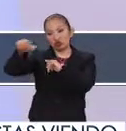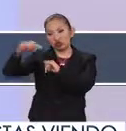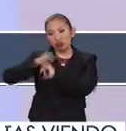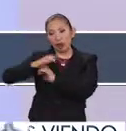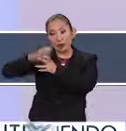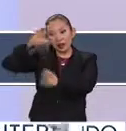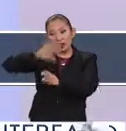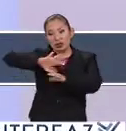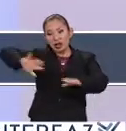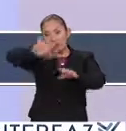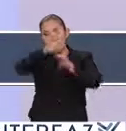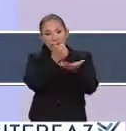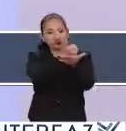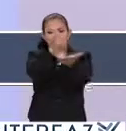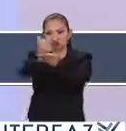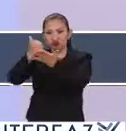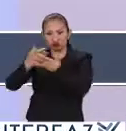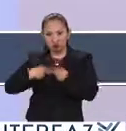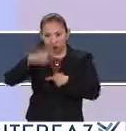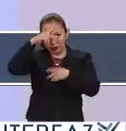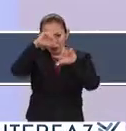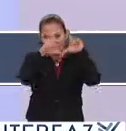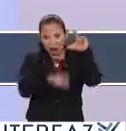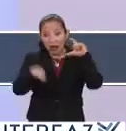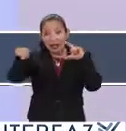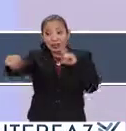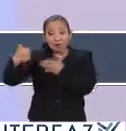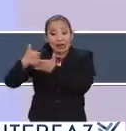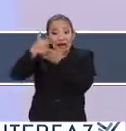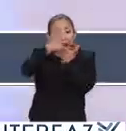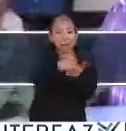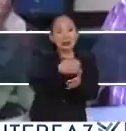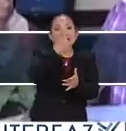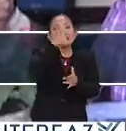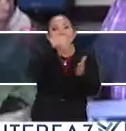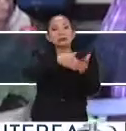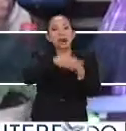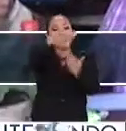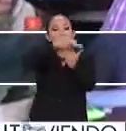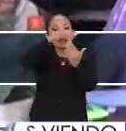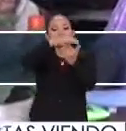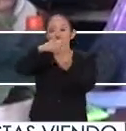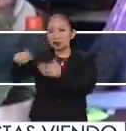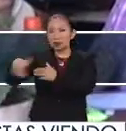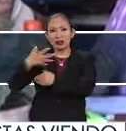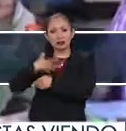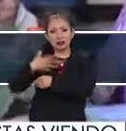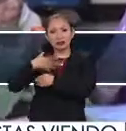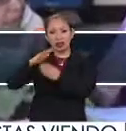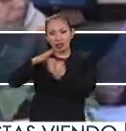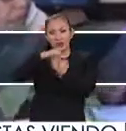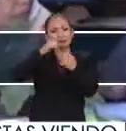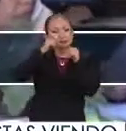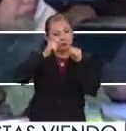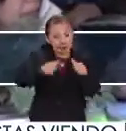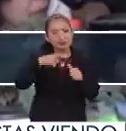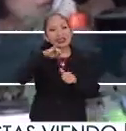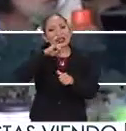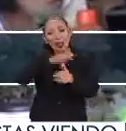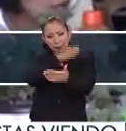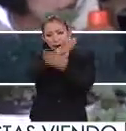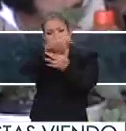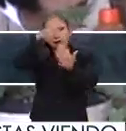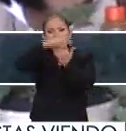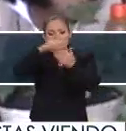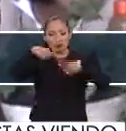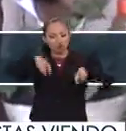tiene la mayor cobertura de beneficiar en todo el país y ellos nos van a brindar que en más de 6 mil mesas que ellos tienen de atención, el INEA puede estar ahí en